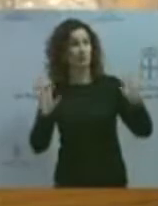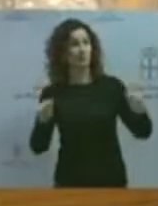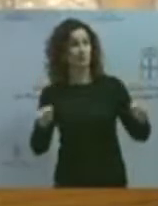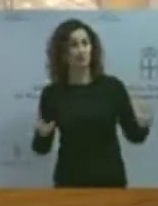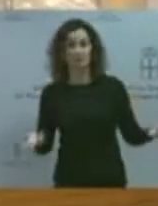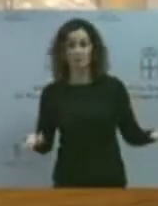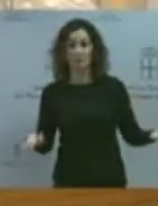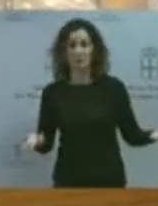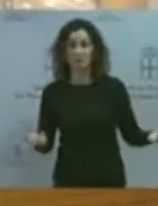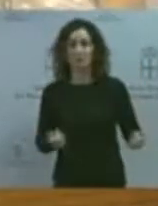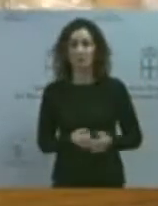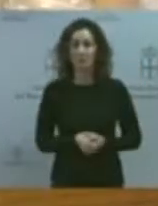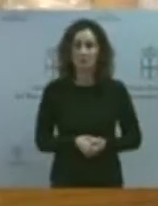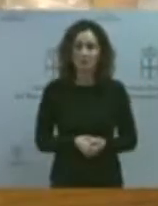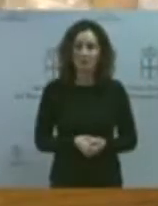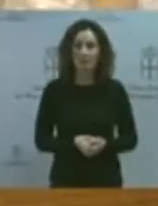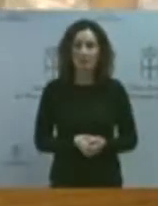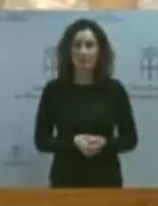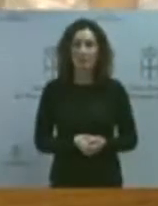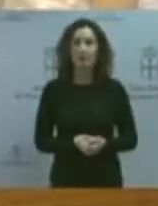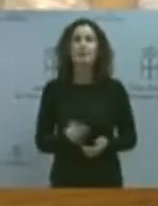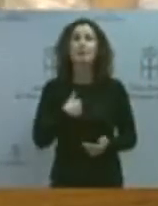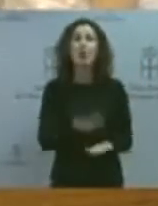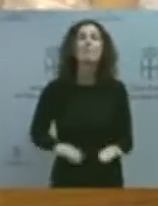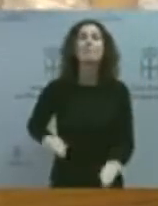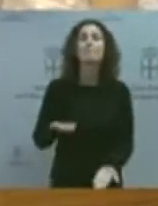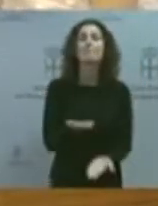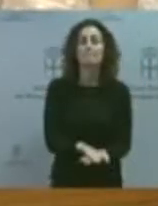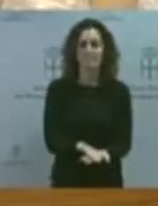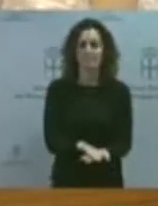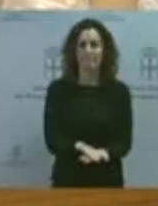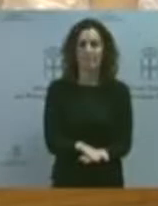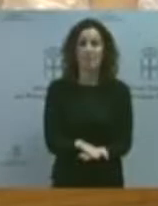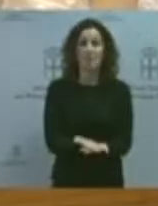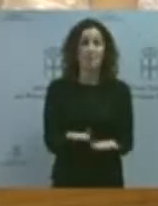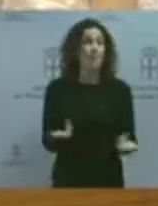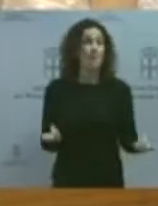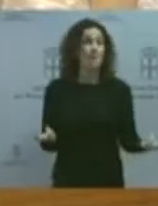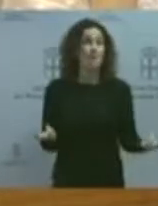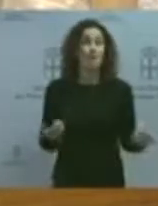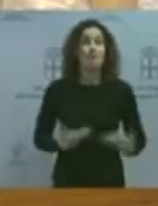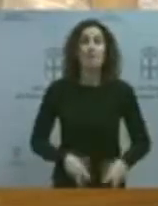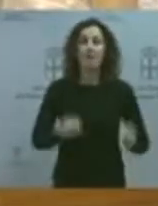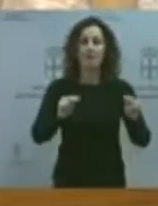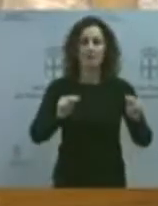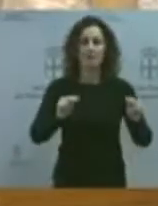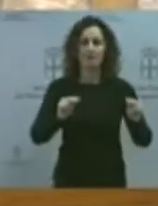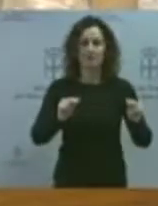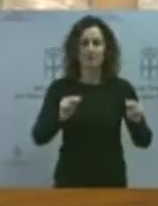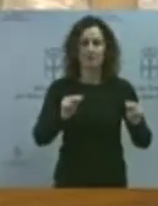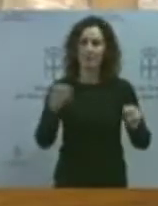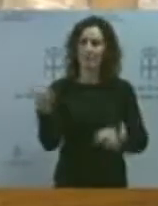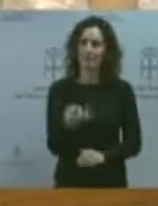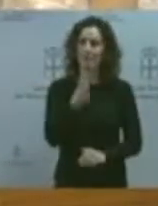Yo le quería pedir hoy que no renunciase a terminar con algo que es injusto y que así lo entiende la mayoría de la población. Usted decía que era imposible, que era inabordable, que